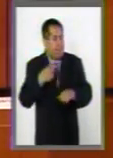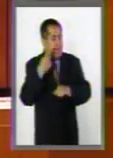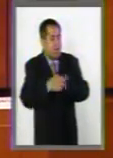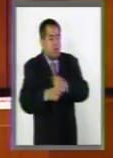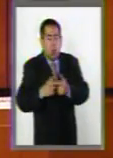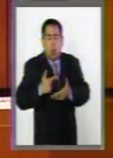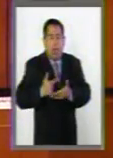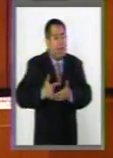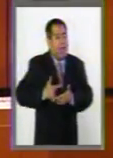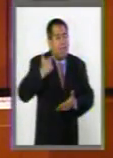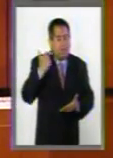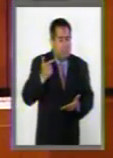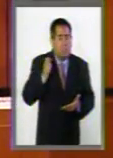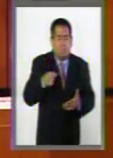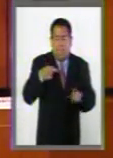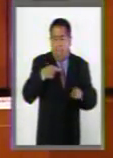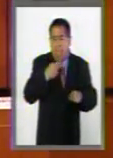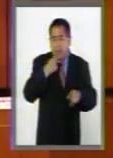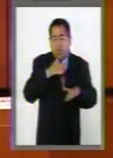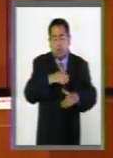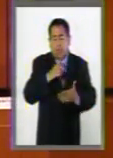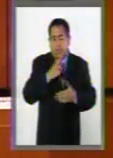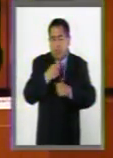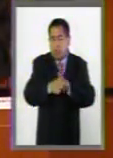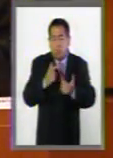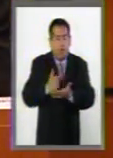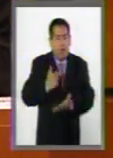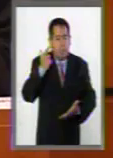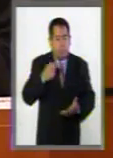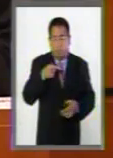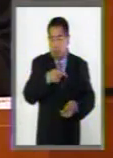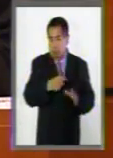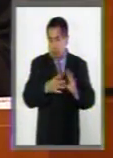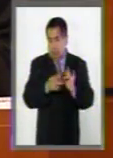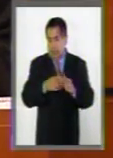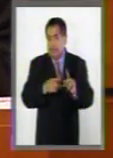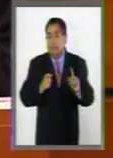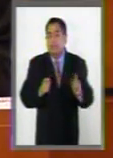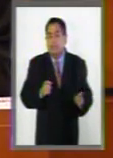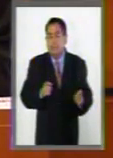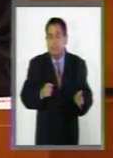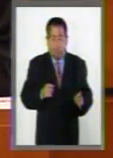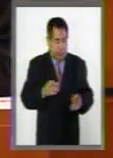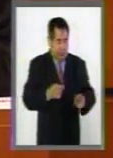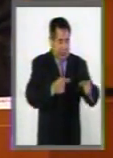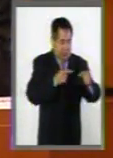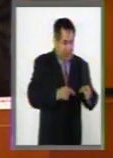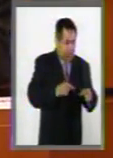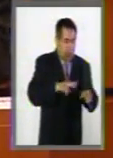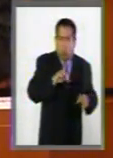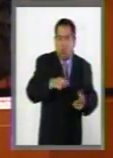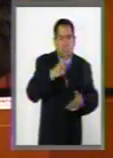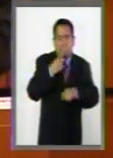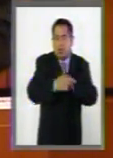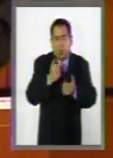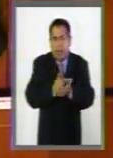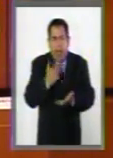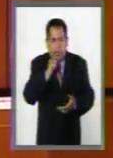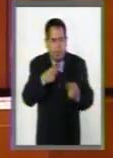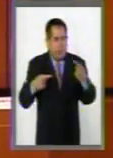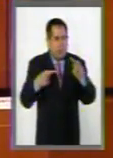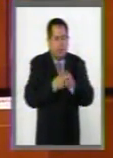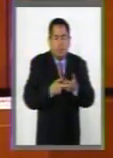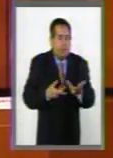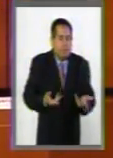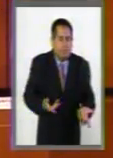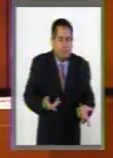y lo que estamos planteando acá no son delitos graves, de ahí que